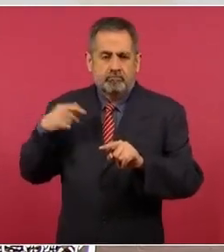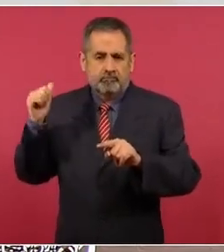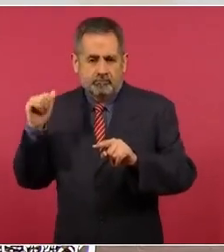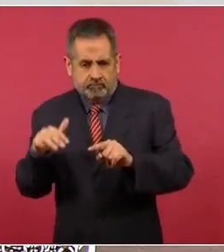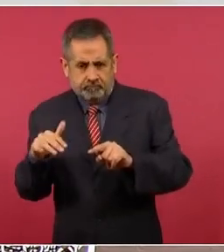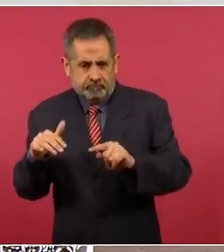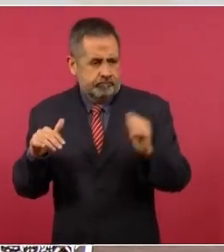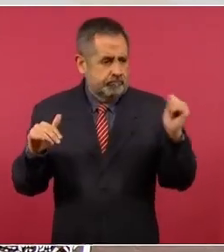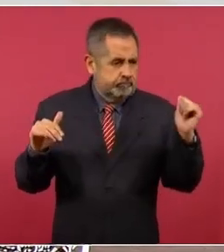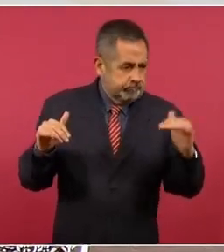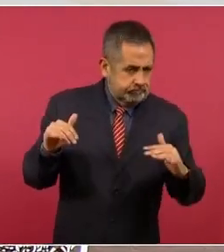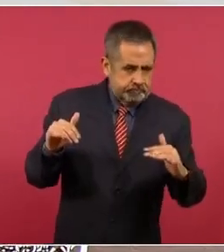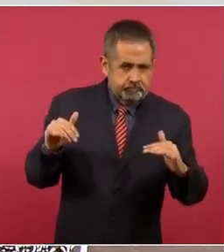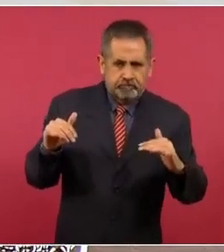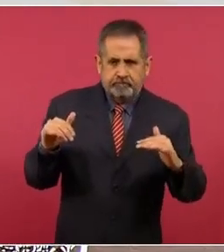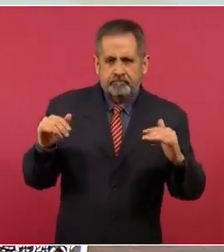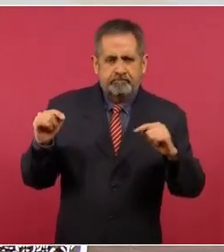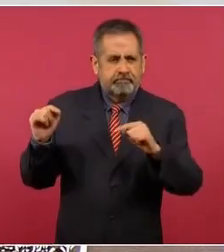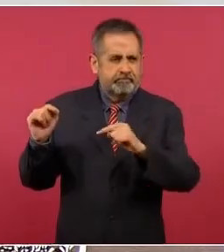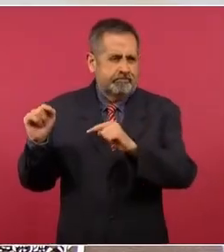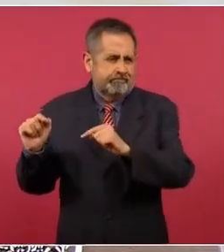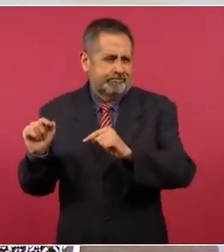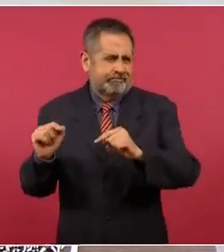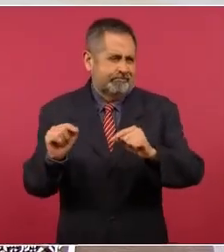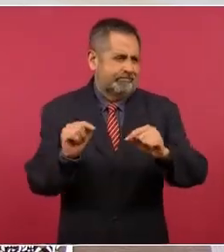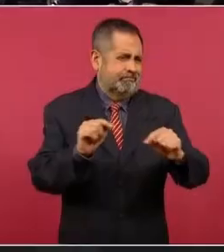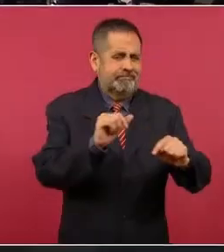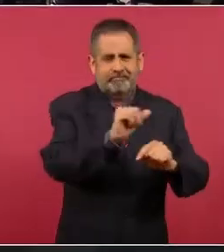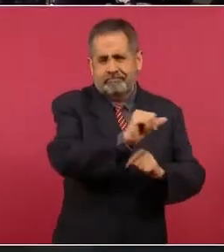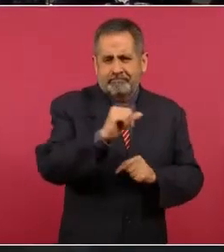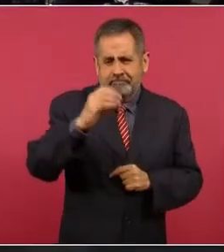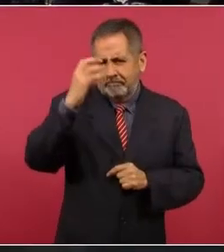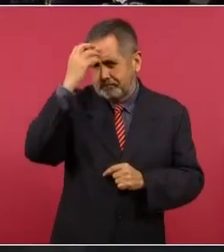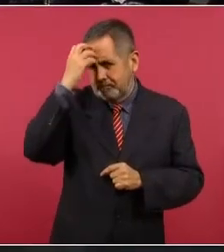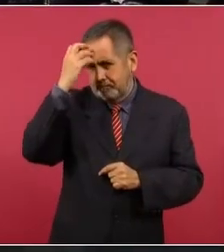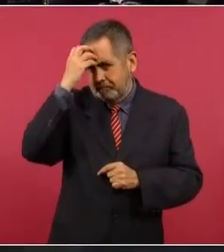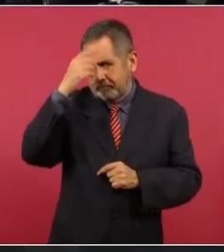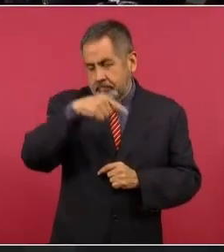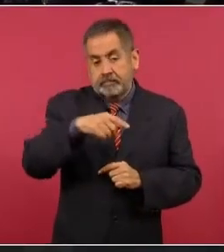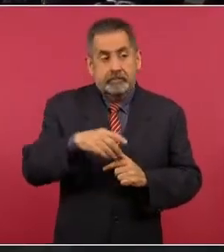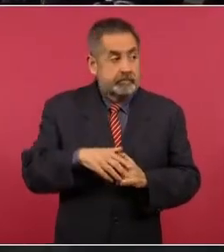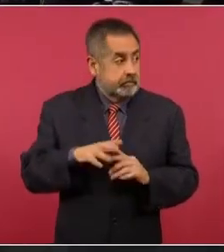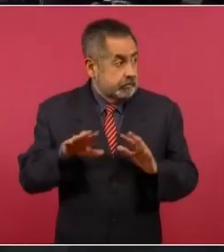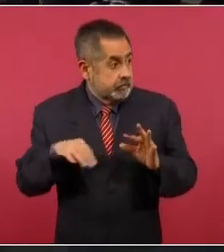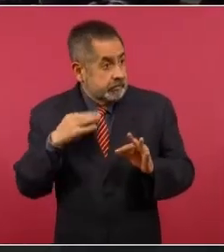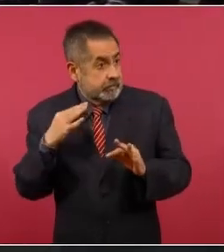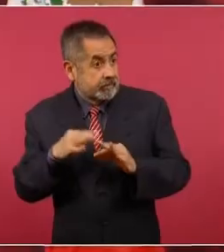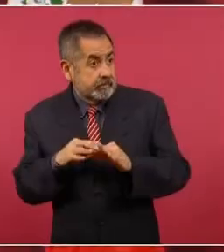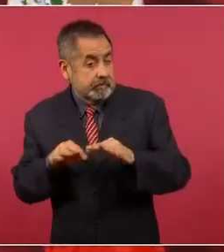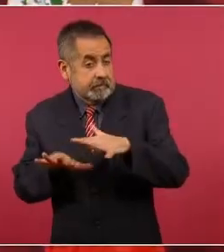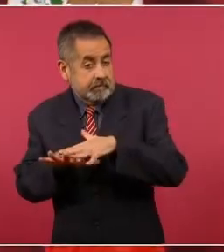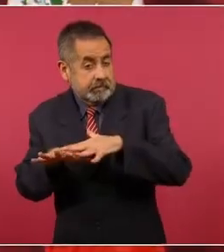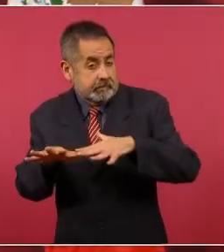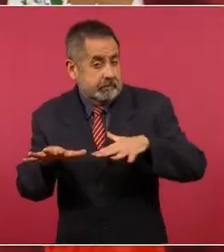y hasta Chapultepec o hasta donde llegue. Y ya cuando estemos todos así,